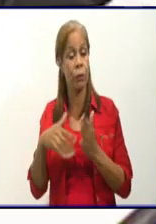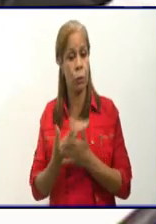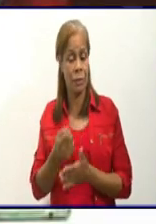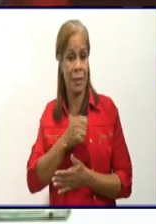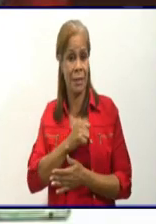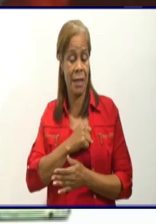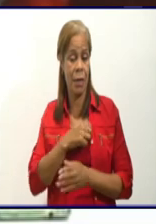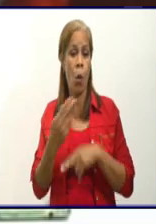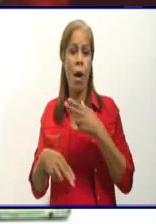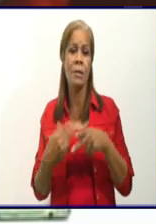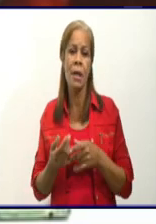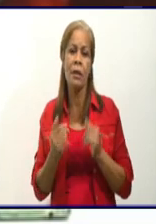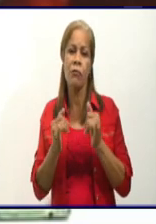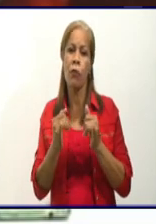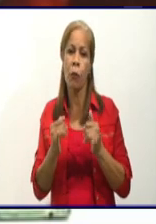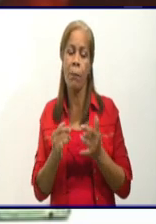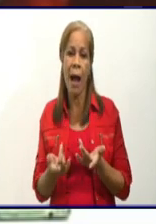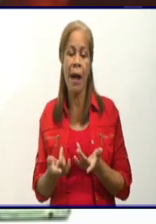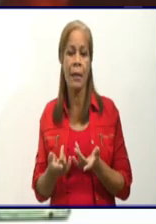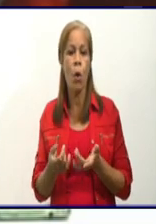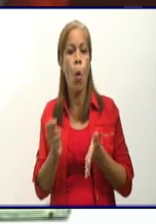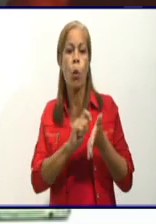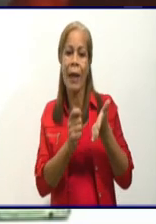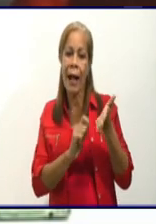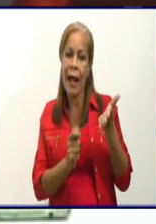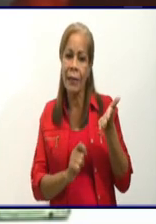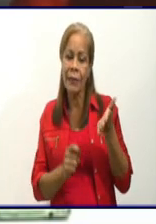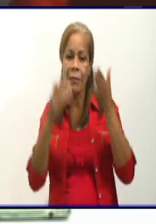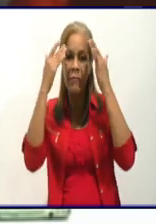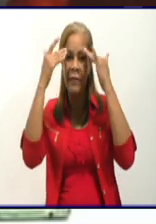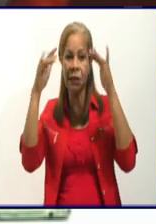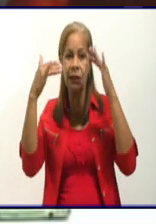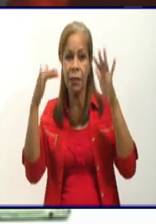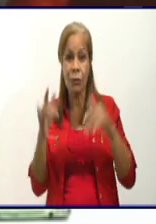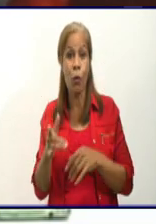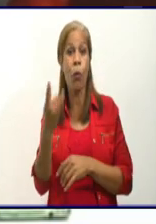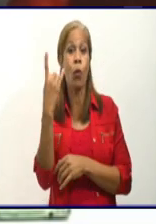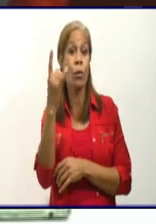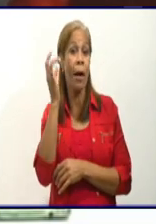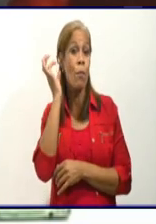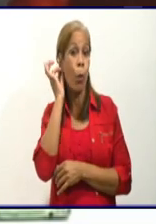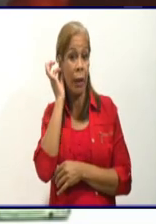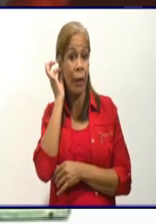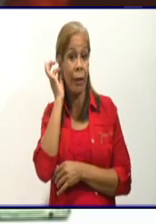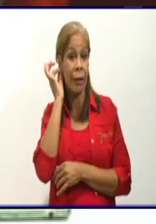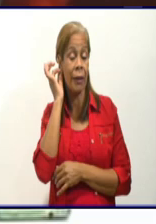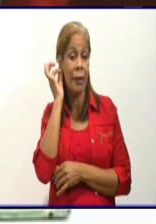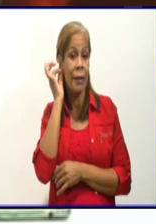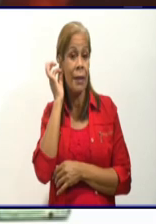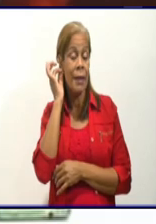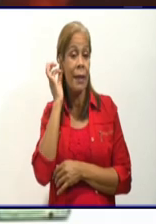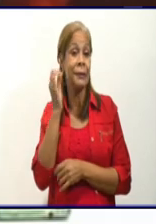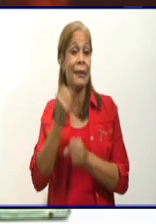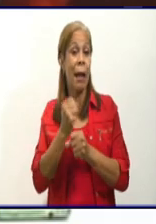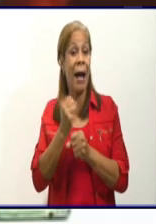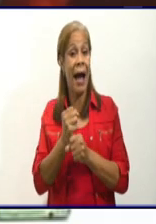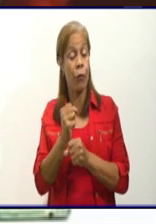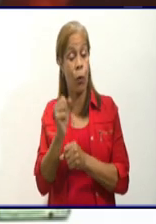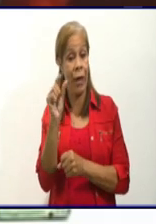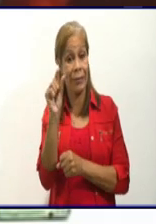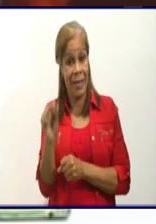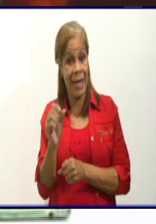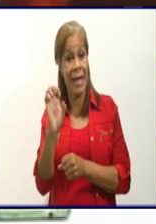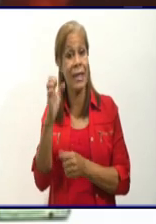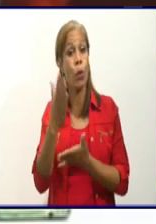recibo de una carta de felicitación de una televidente. Su nombre es Nélida Santos Lago, trabajadora de educación de la Escuela Especial